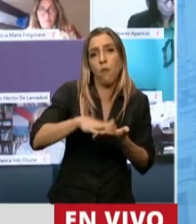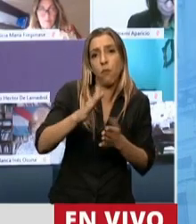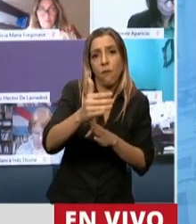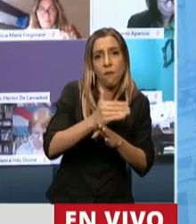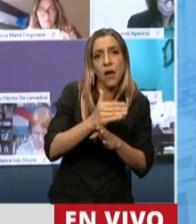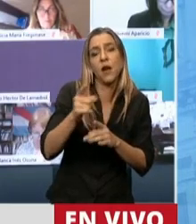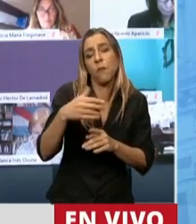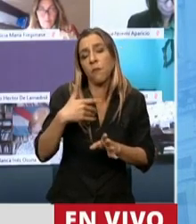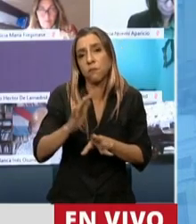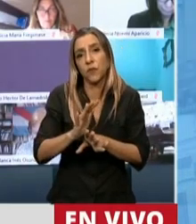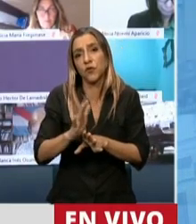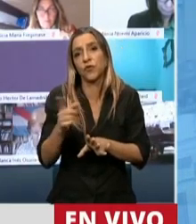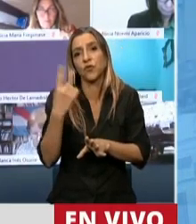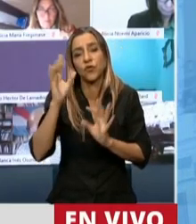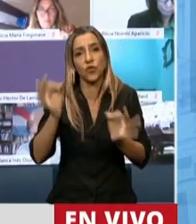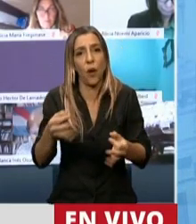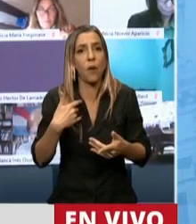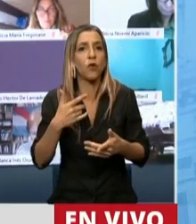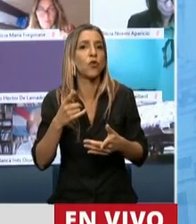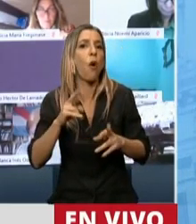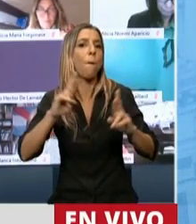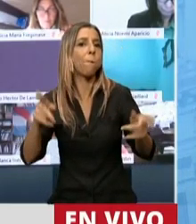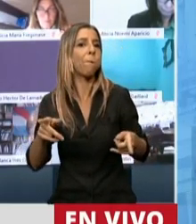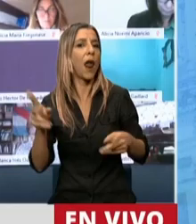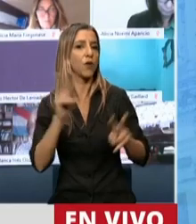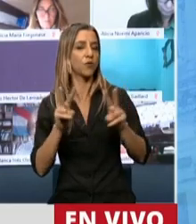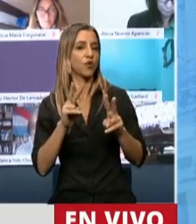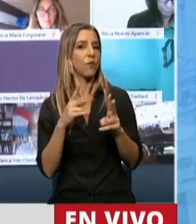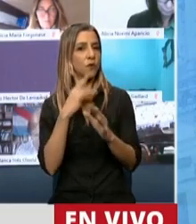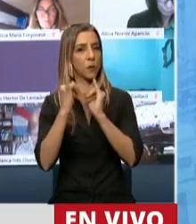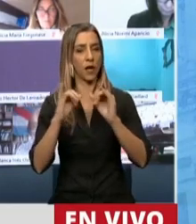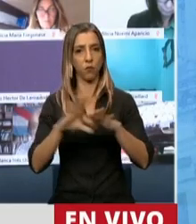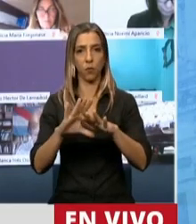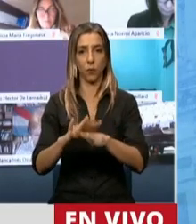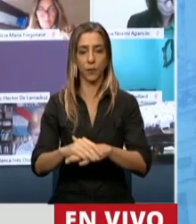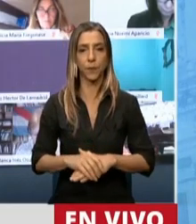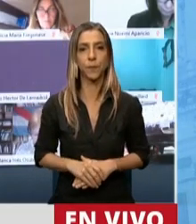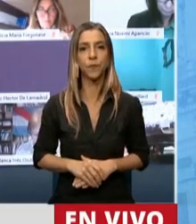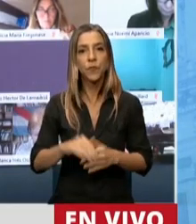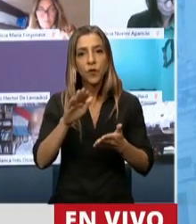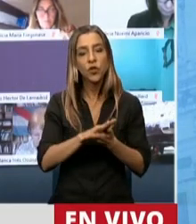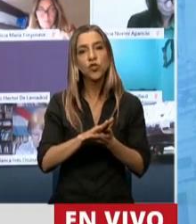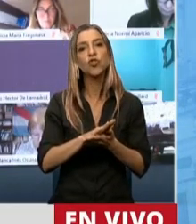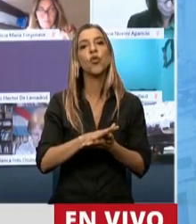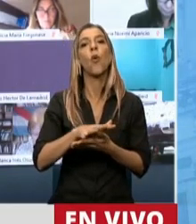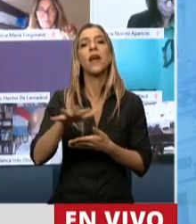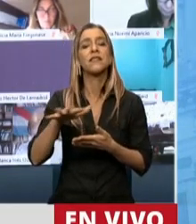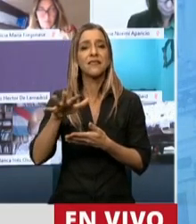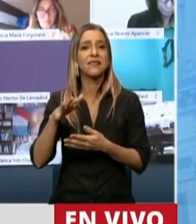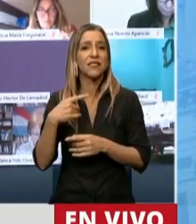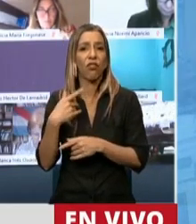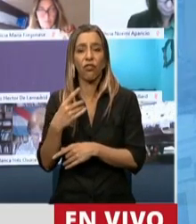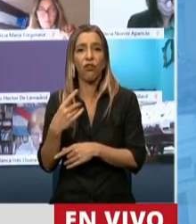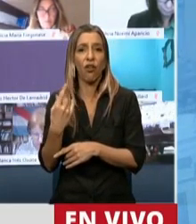Y aclaro nomás para ir calculando, ya que estamos en un plano de racionalidad. El primer sector de toda la industria alimenticia, que da